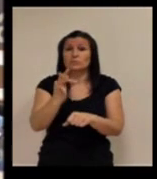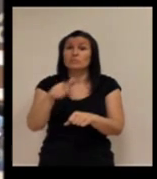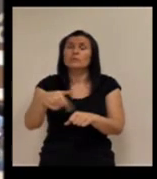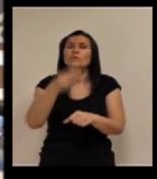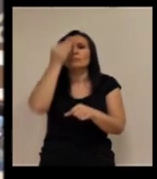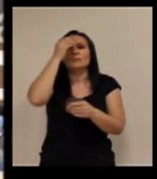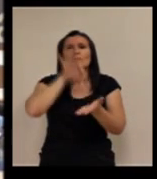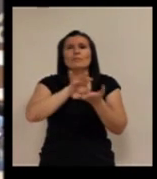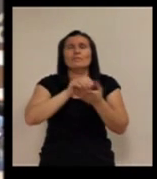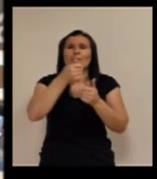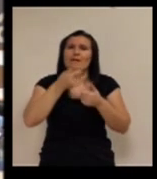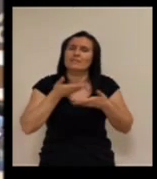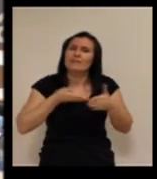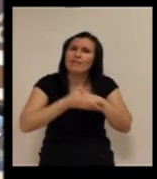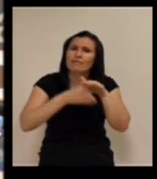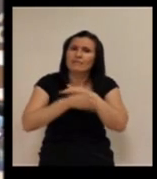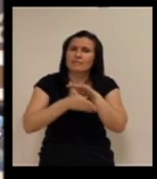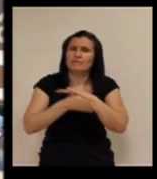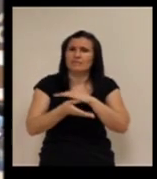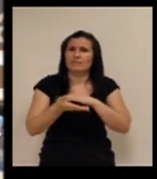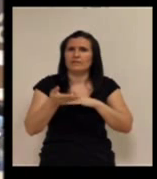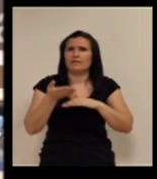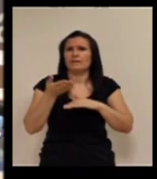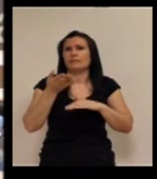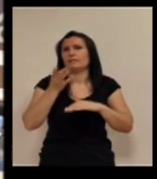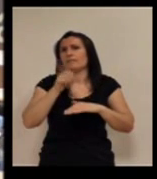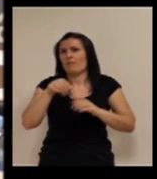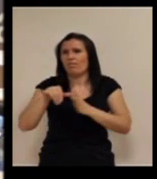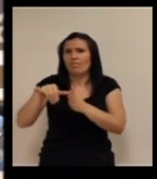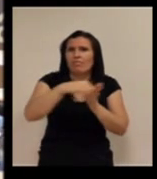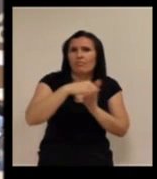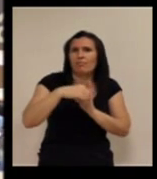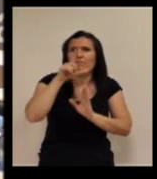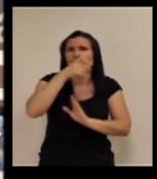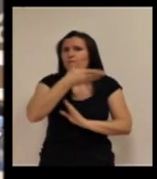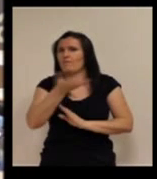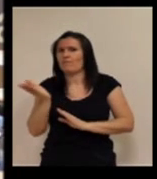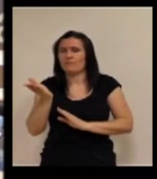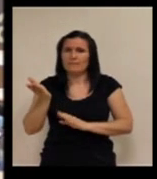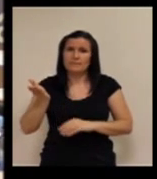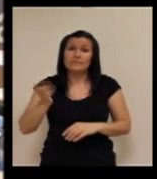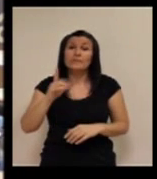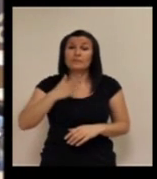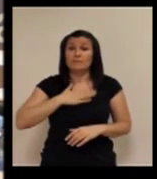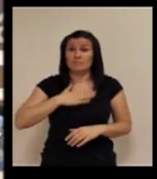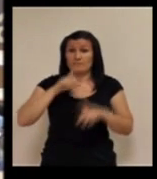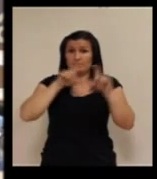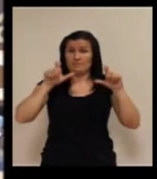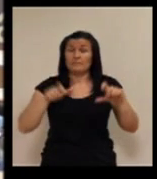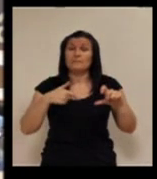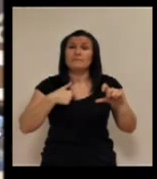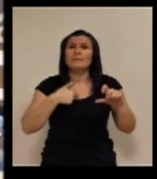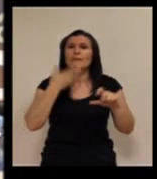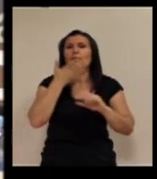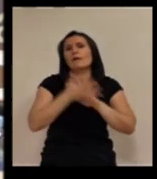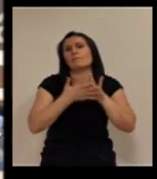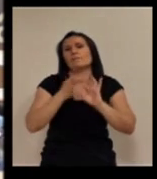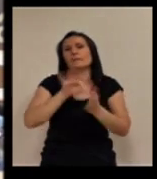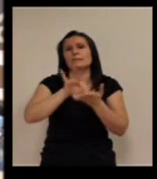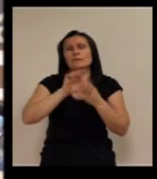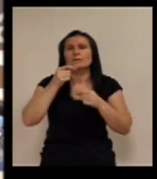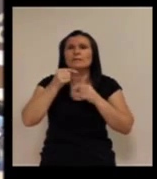servicio accesible y cercano para todos. Para nosotros, al hablar del servicio de